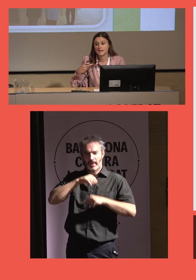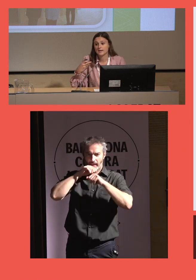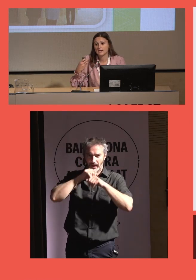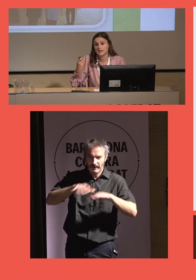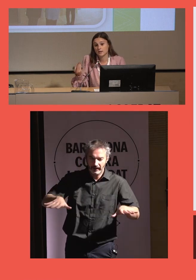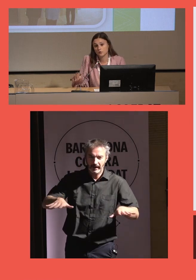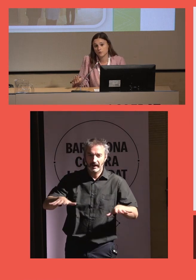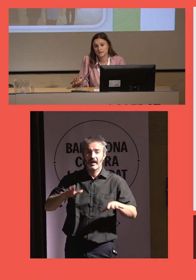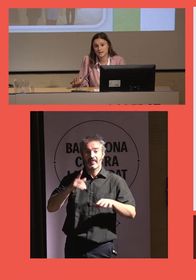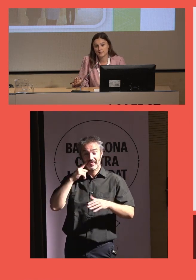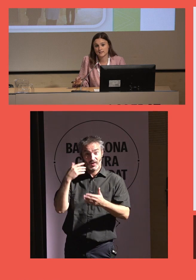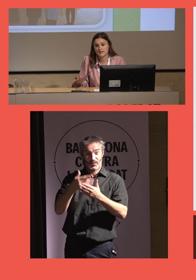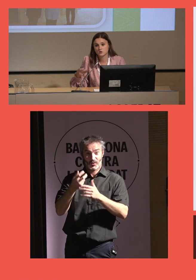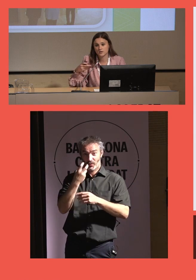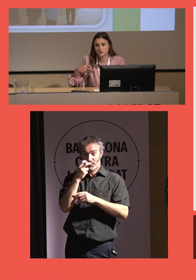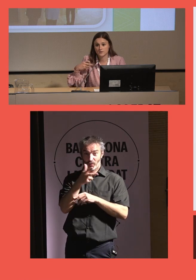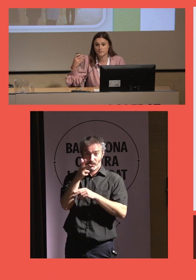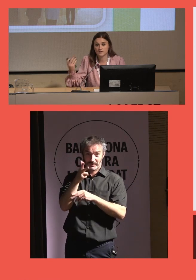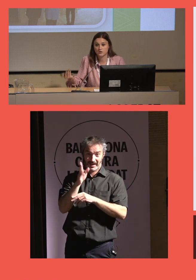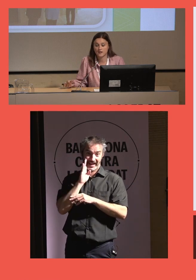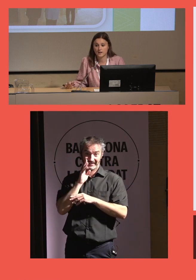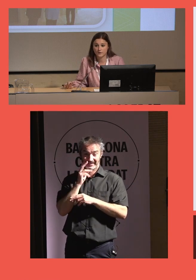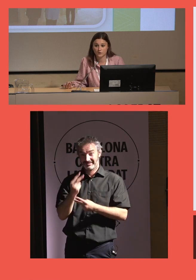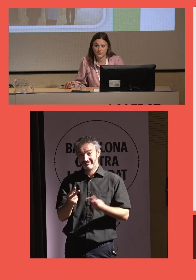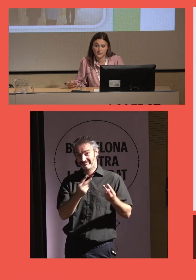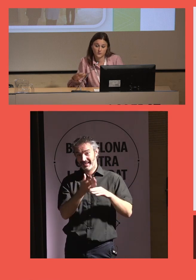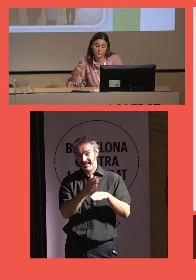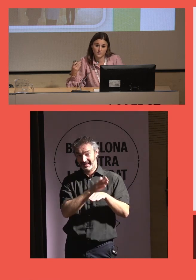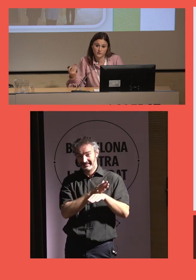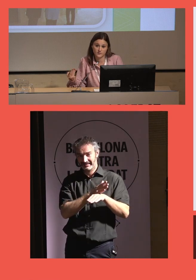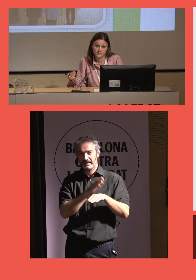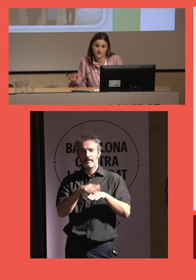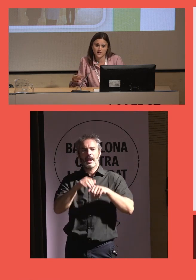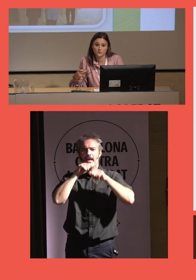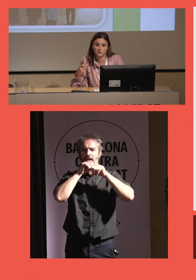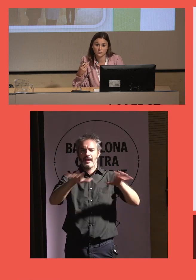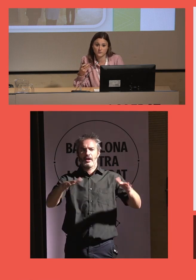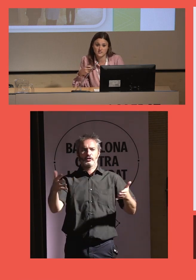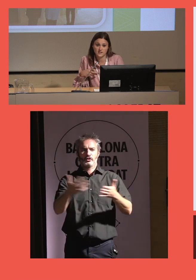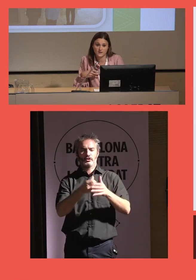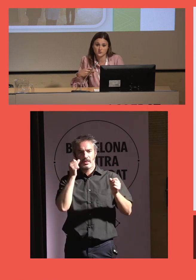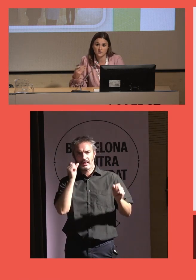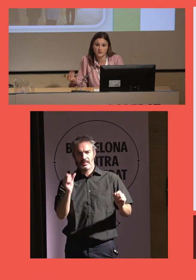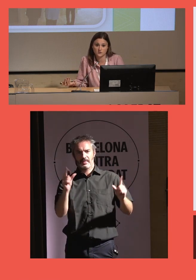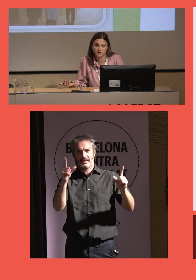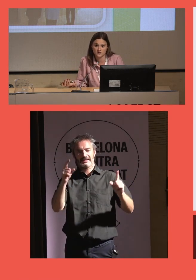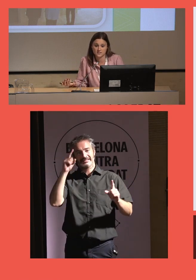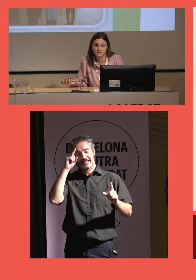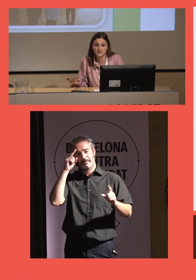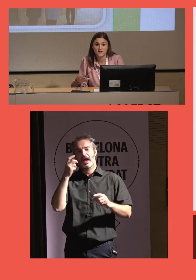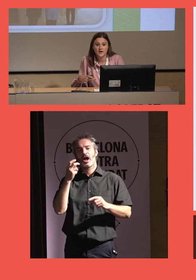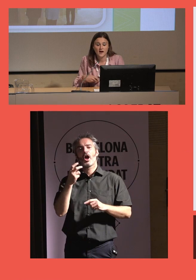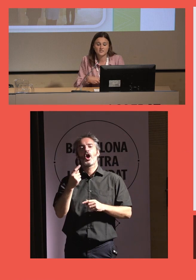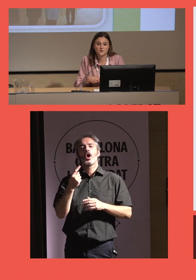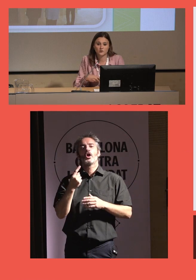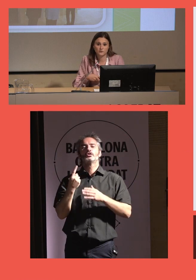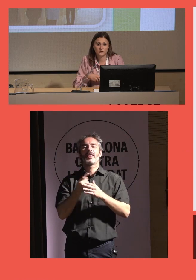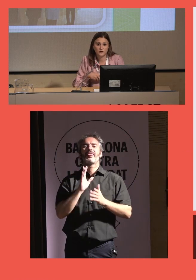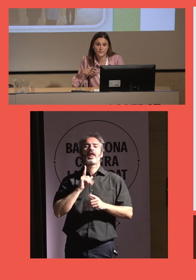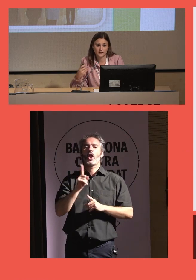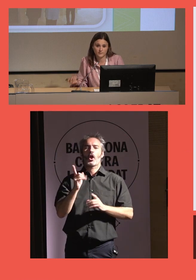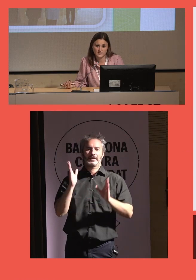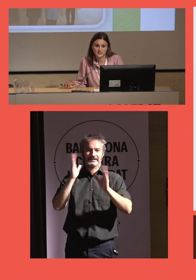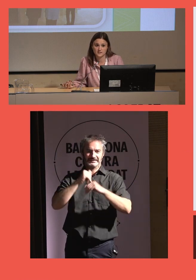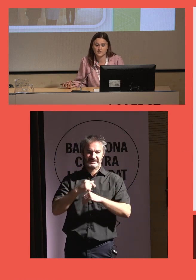del documental en este caso que nos ha permitido llegar a una población más general. El documental se llama La soledad de los que no existen. Ha sido